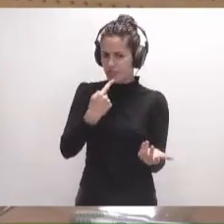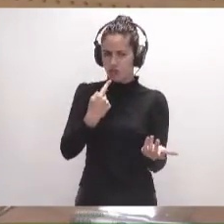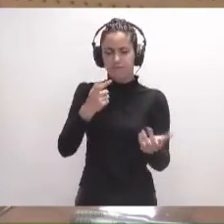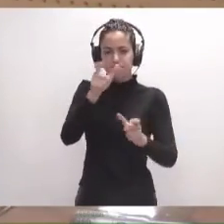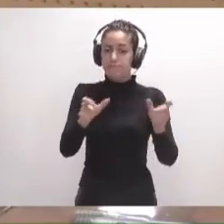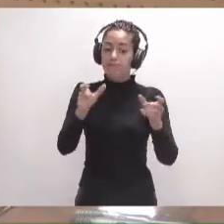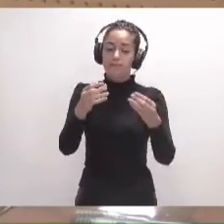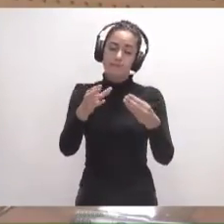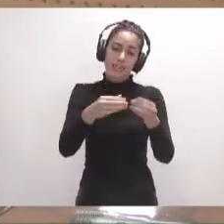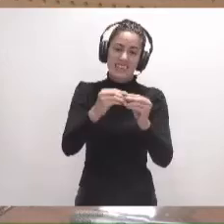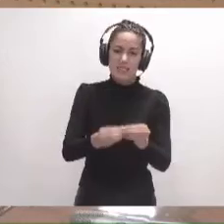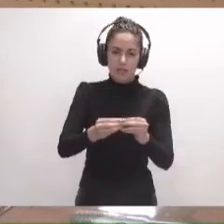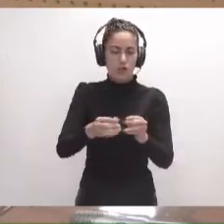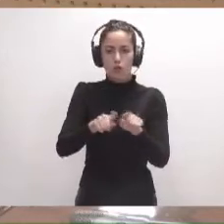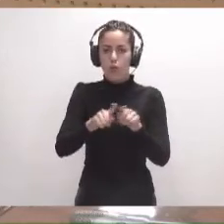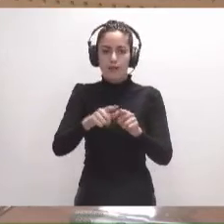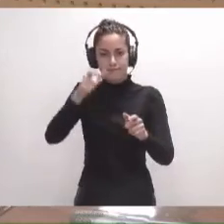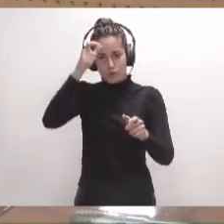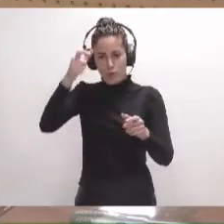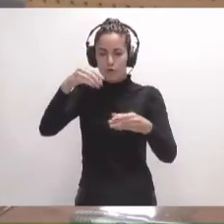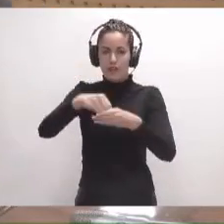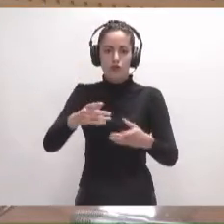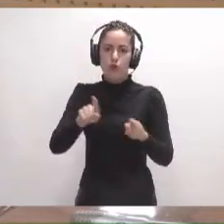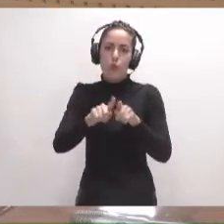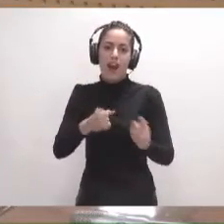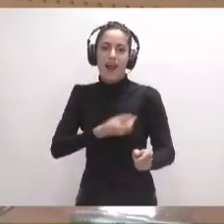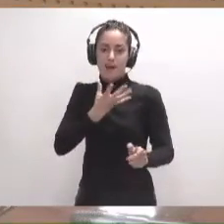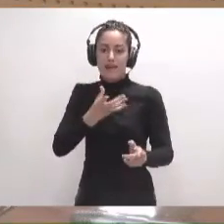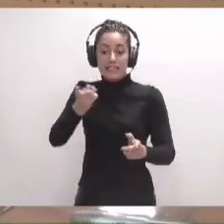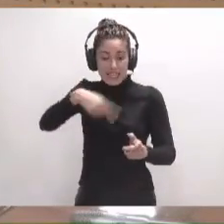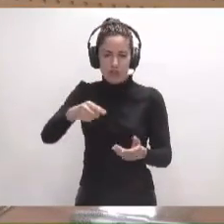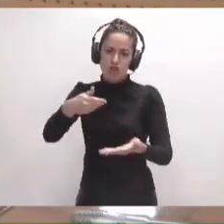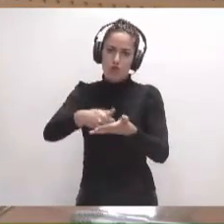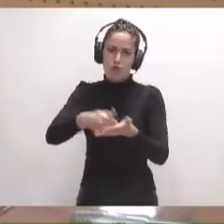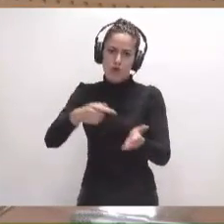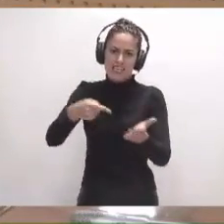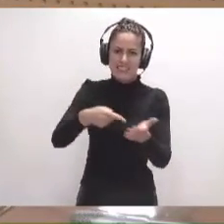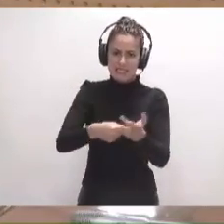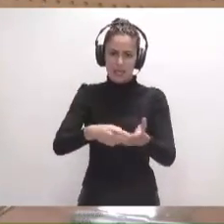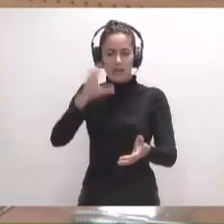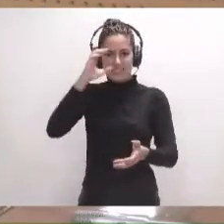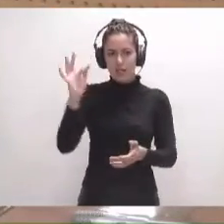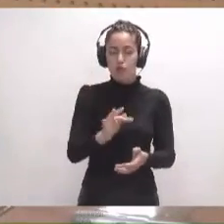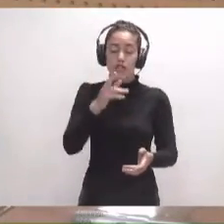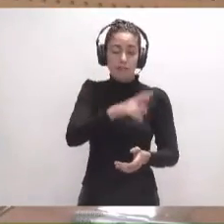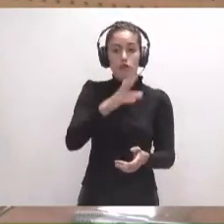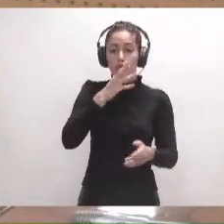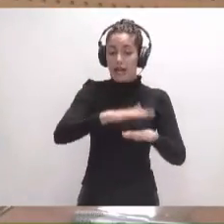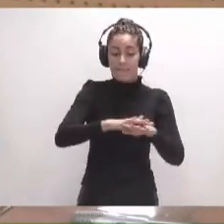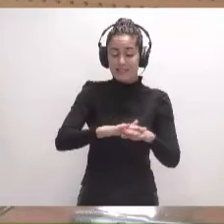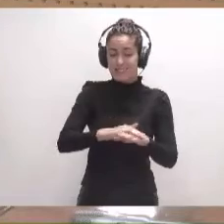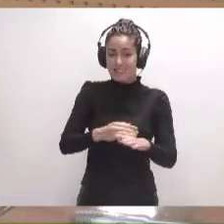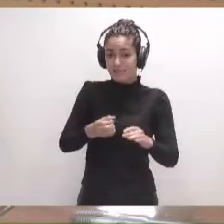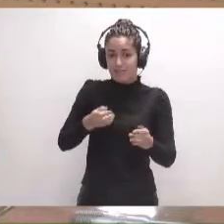artesanos son el alma de un pueblo y están necesitando, a grito, que se les escuche, repito, porque las bases que han